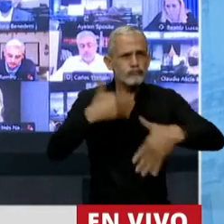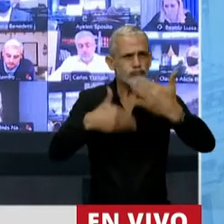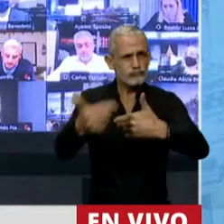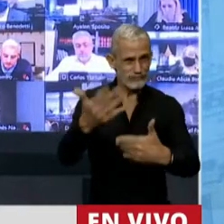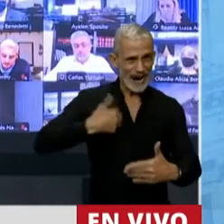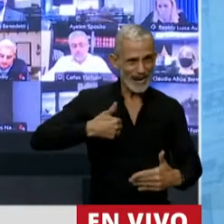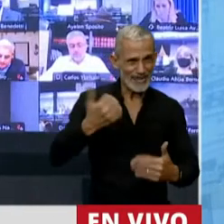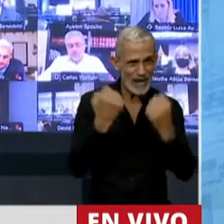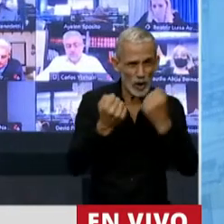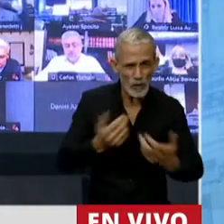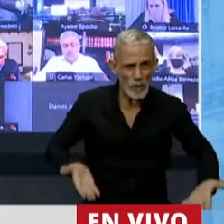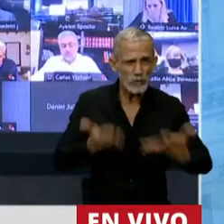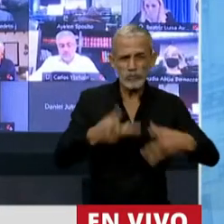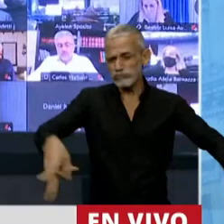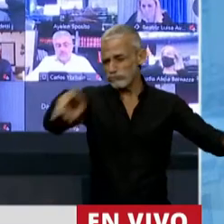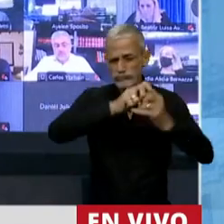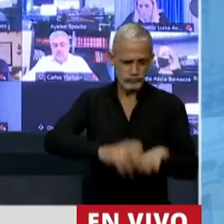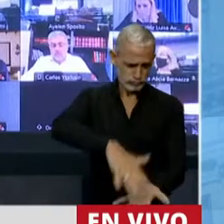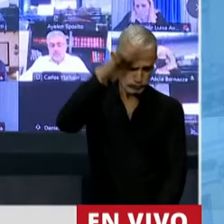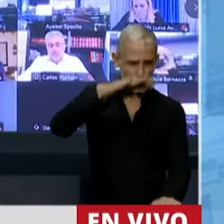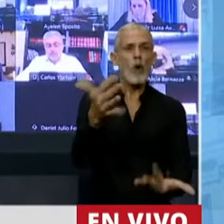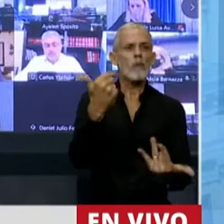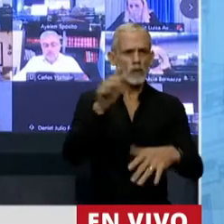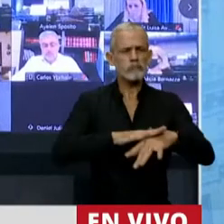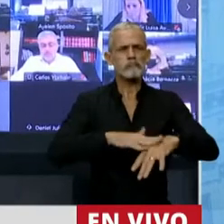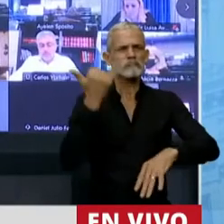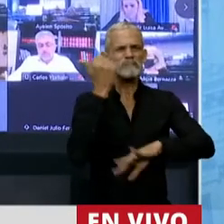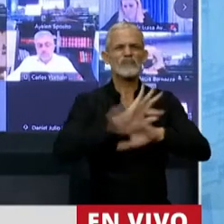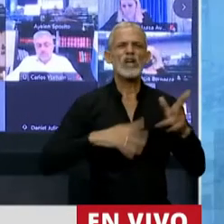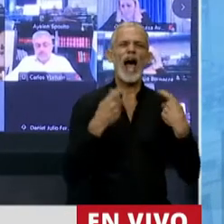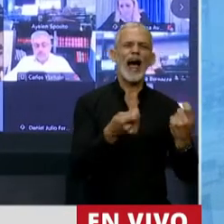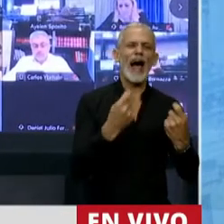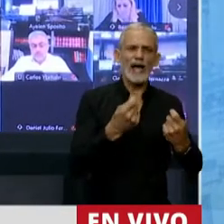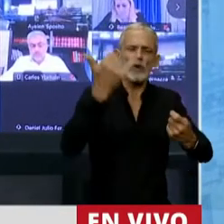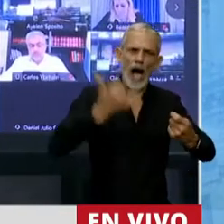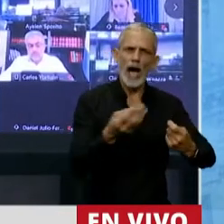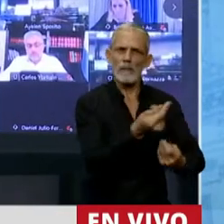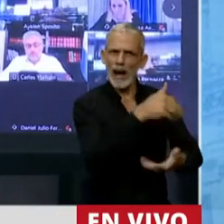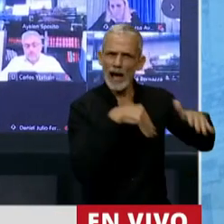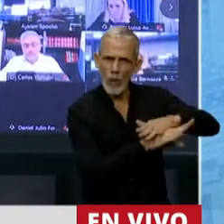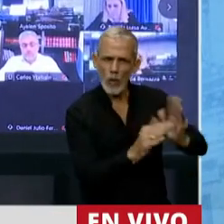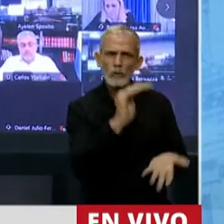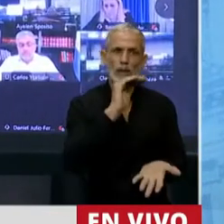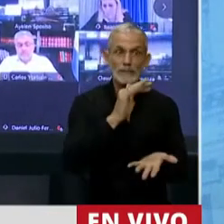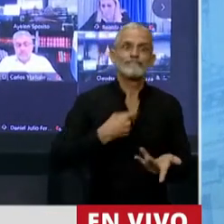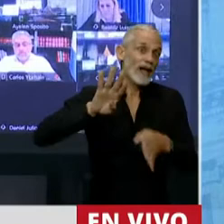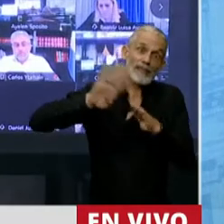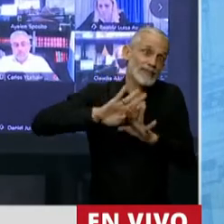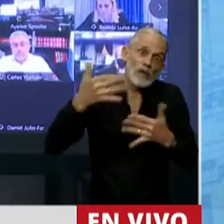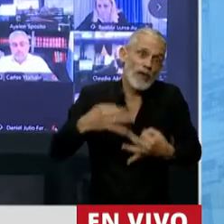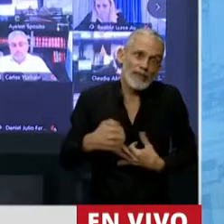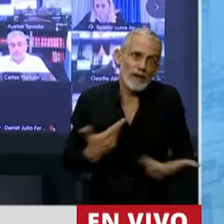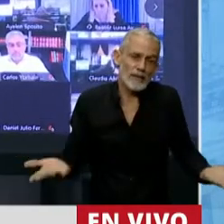podamos tener una recaudación que nos permita hacernos cargo del gasto que necesitamos, vamos a tener que endeudarnos.